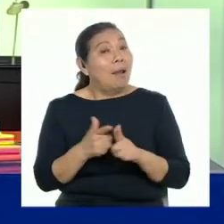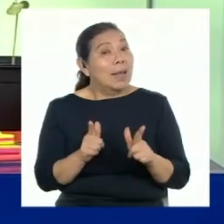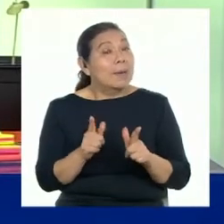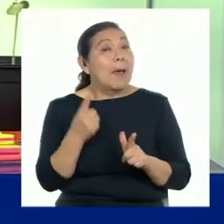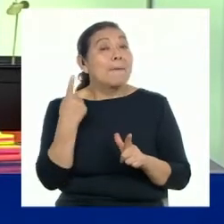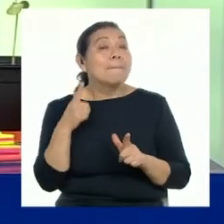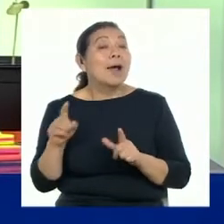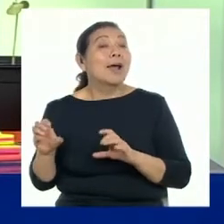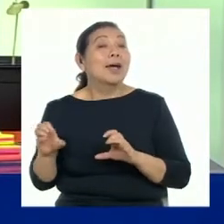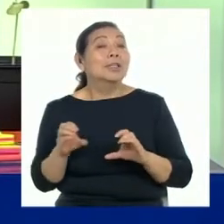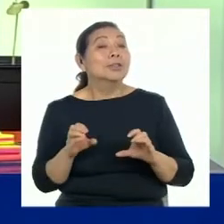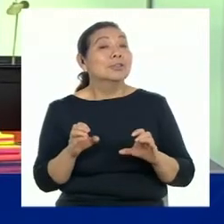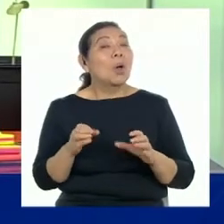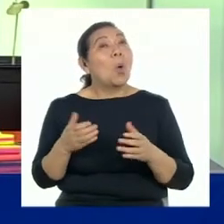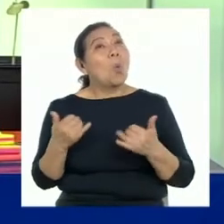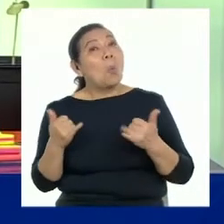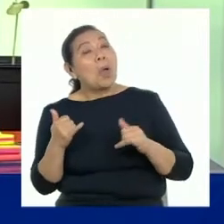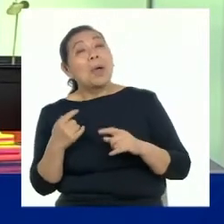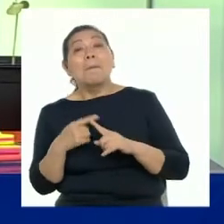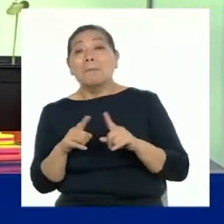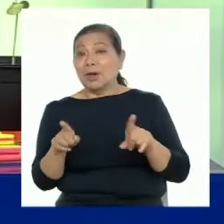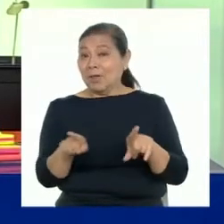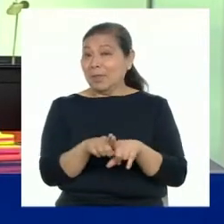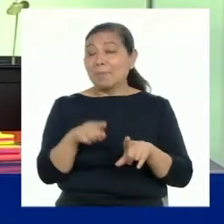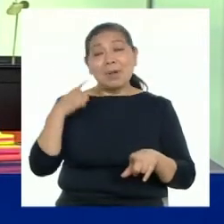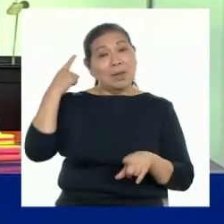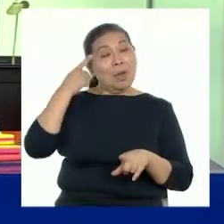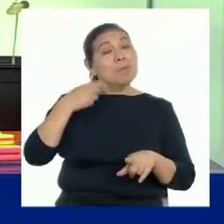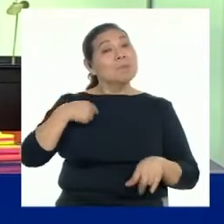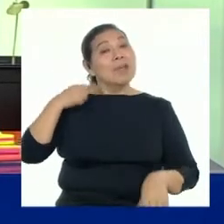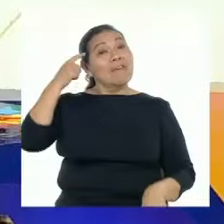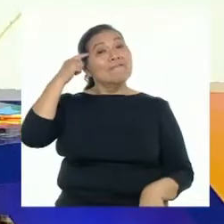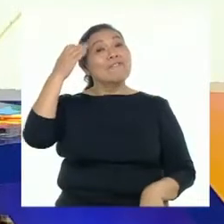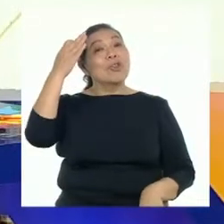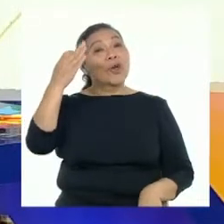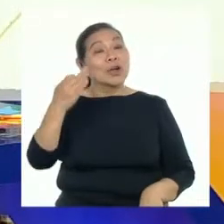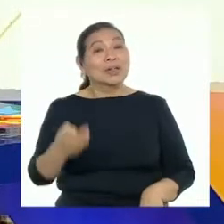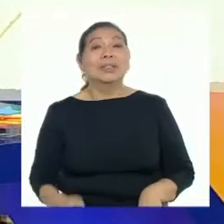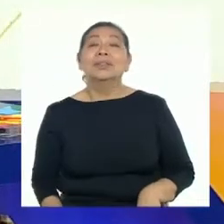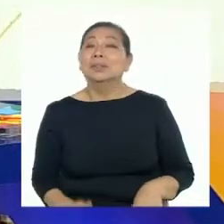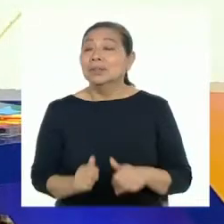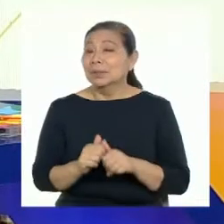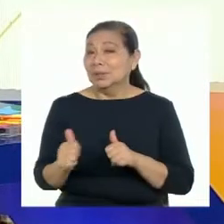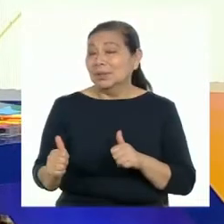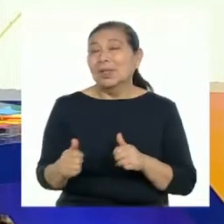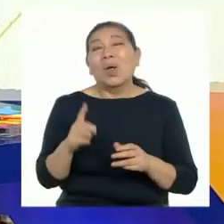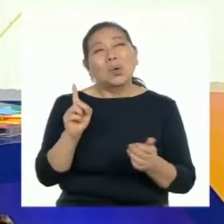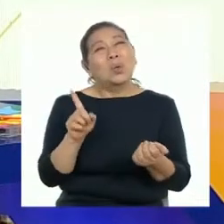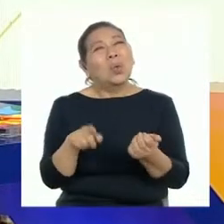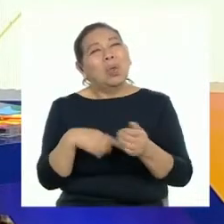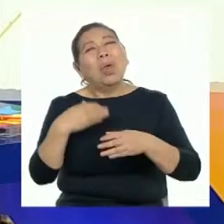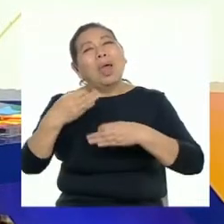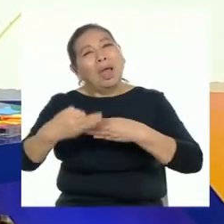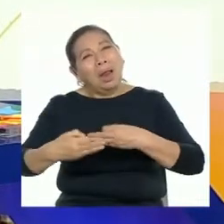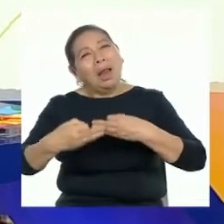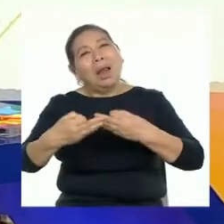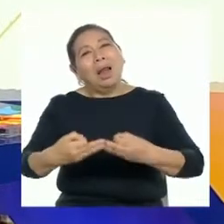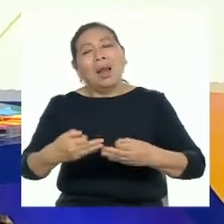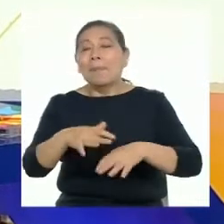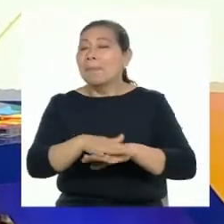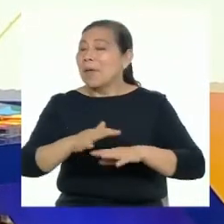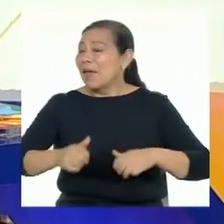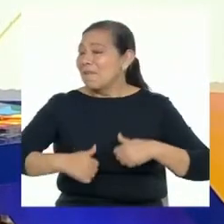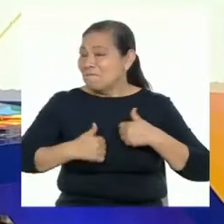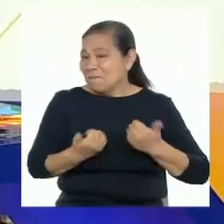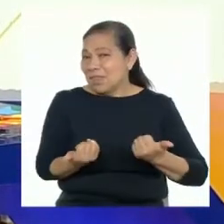empleado para realizar actividades recreativas y también para pensar en nuestro futuro. Alejarnos de la rutina para enfocarnos en nuestro plan